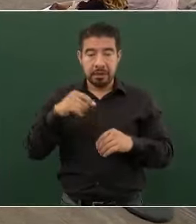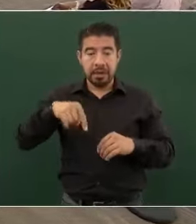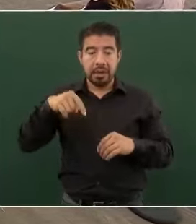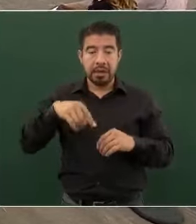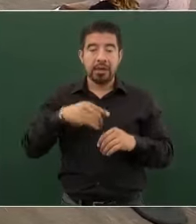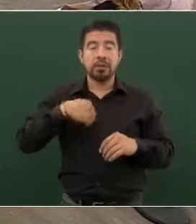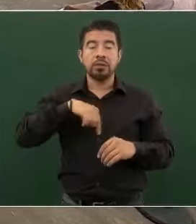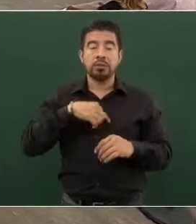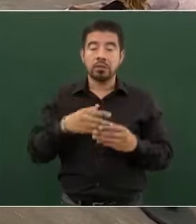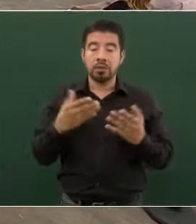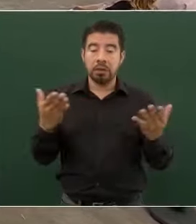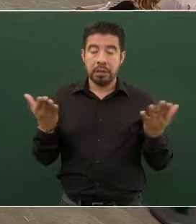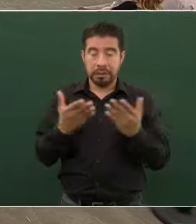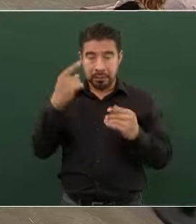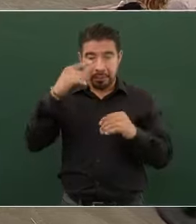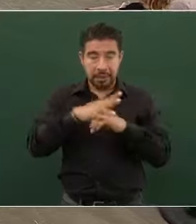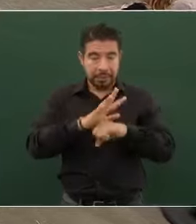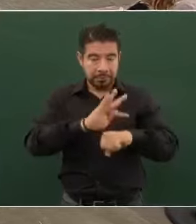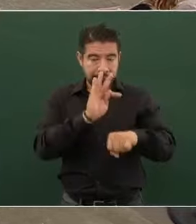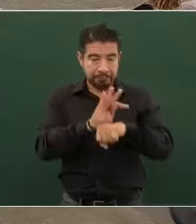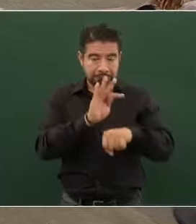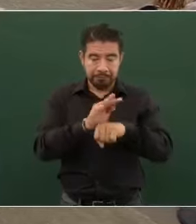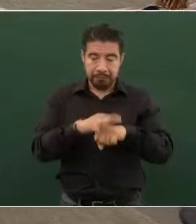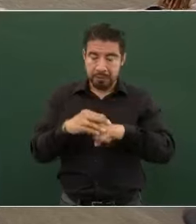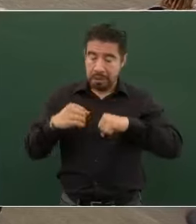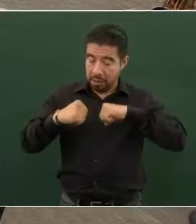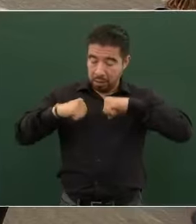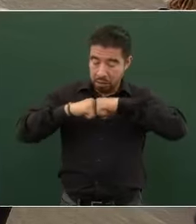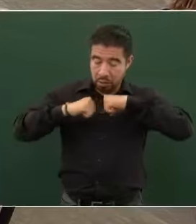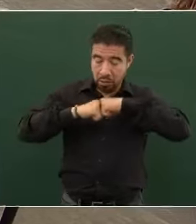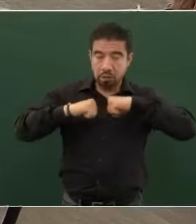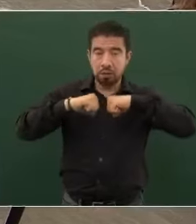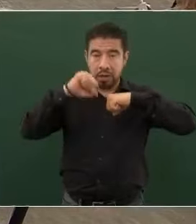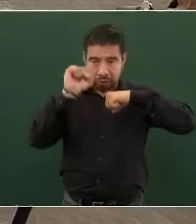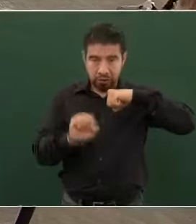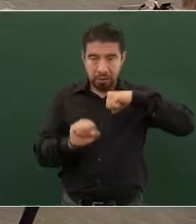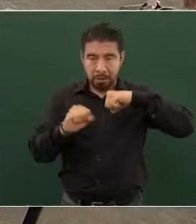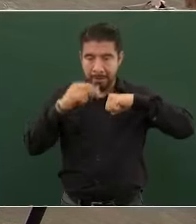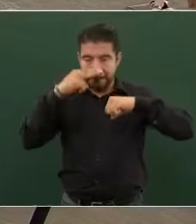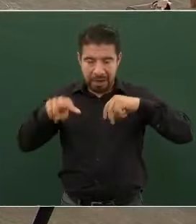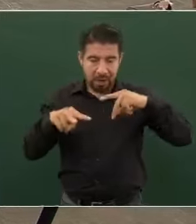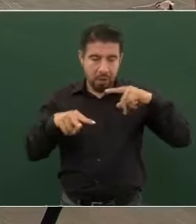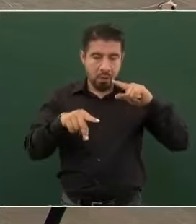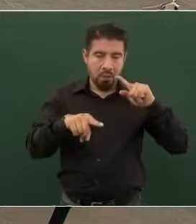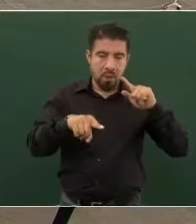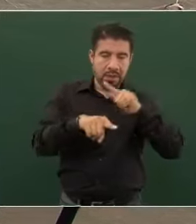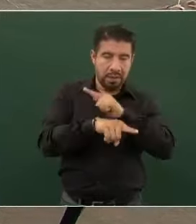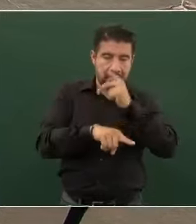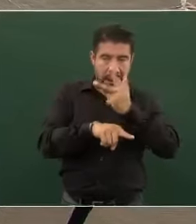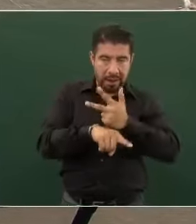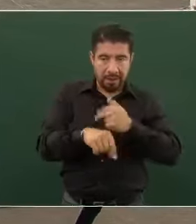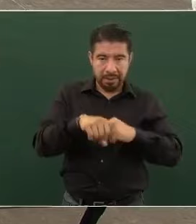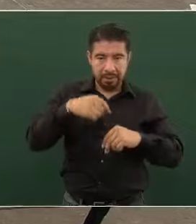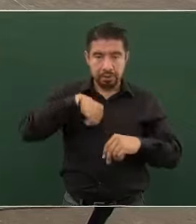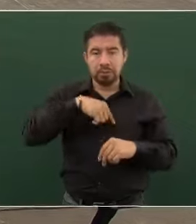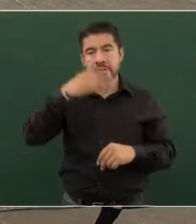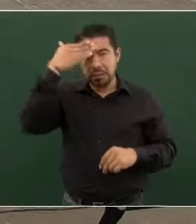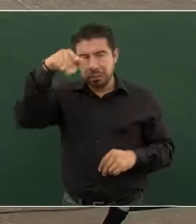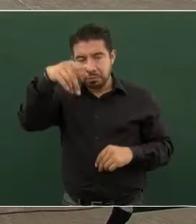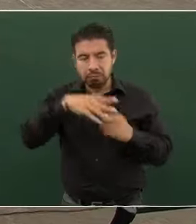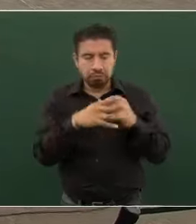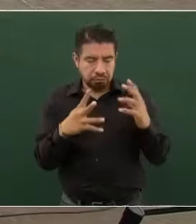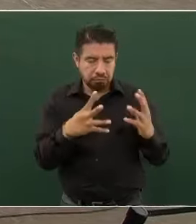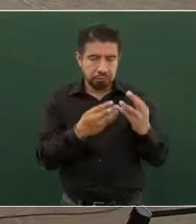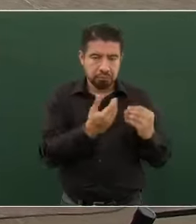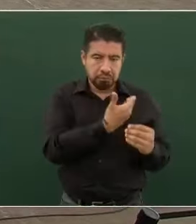se ve muy difícil la frontera sur de México y Guatemala. Sabemos que hoy se va a reunir con el presidente, ya lo hacía mención usted. Y bueno, es